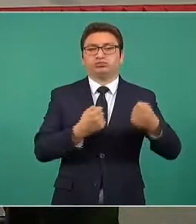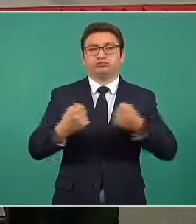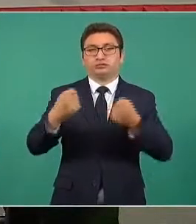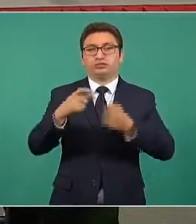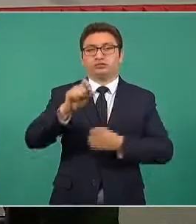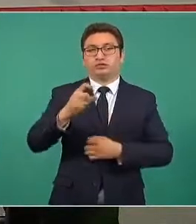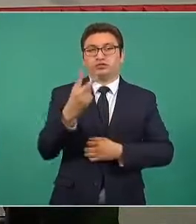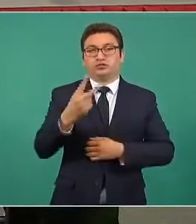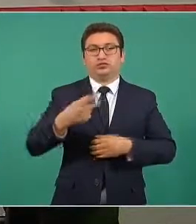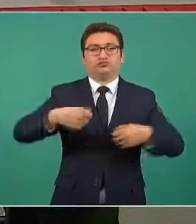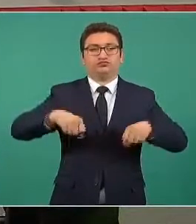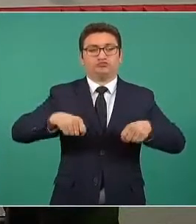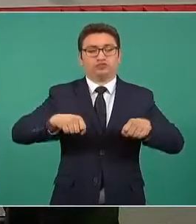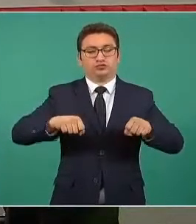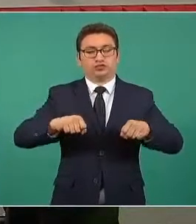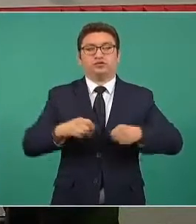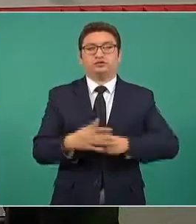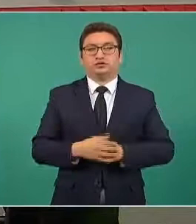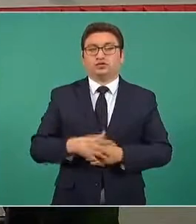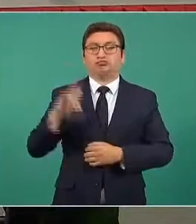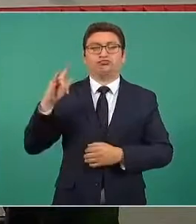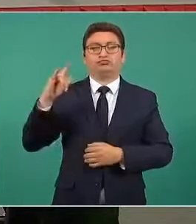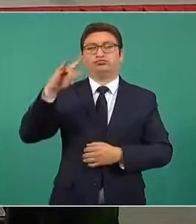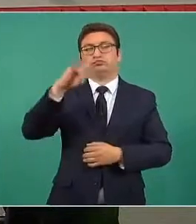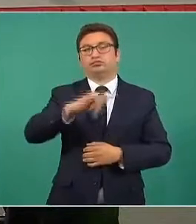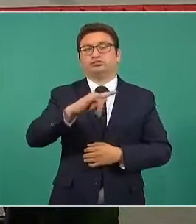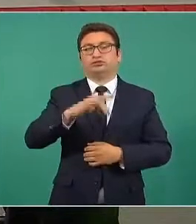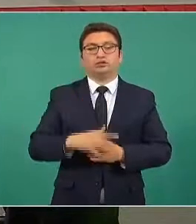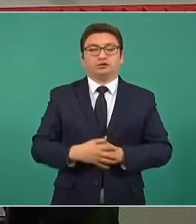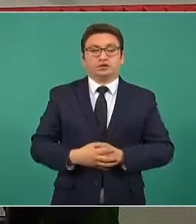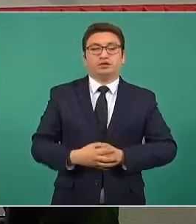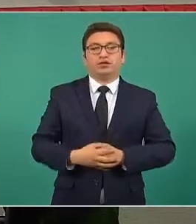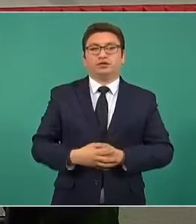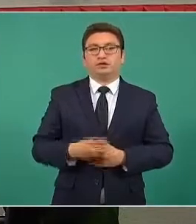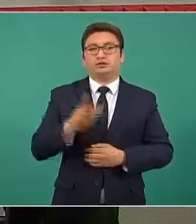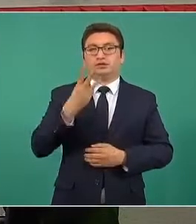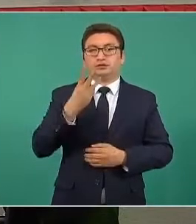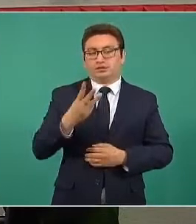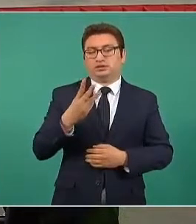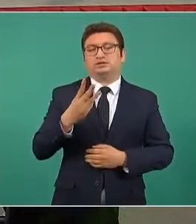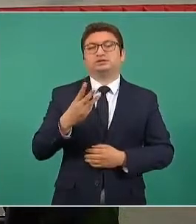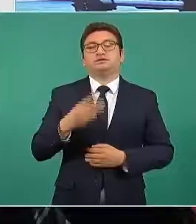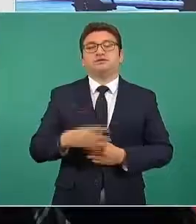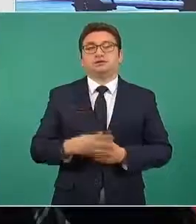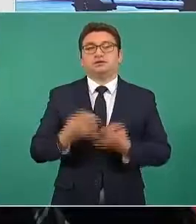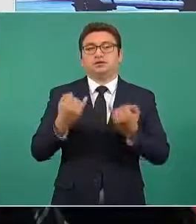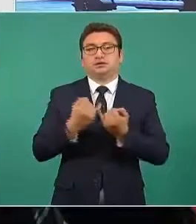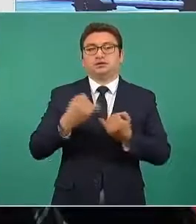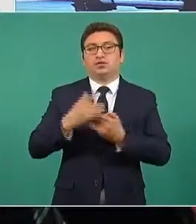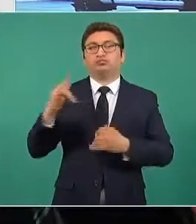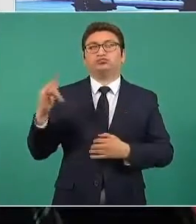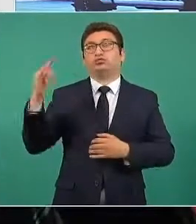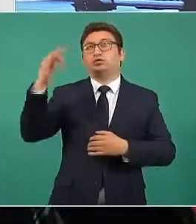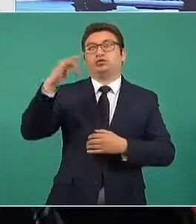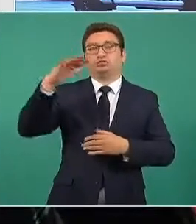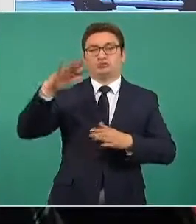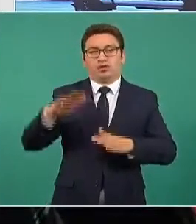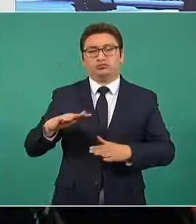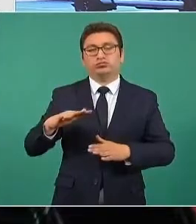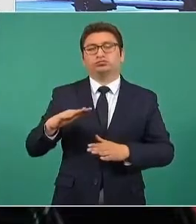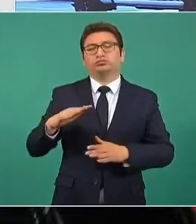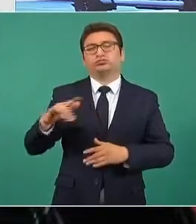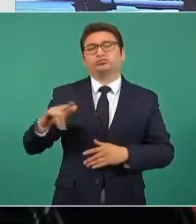motocicletas, aeronaves en vuelo, 3 Black Hawk y en cama baja 3